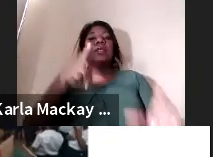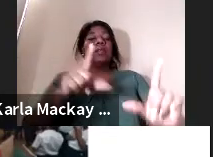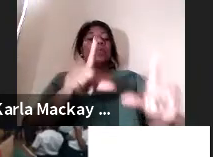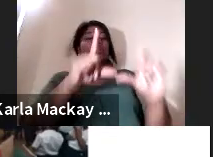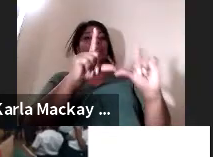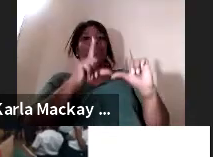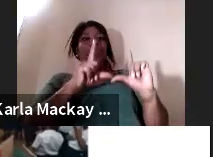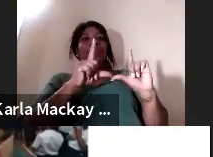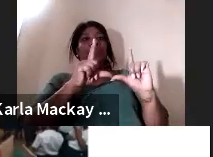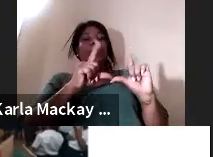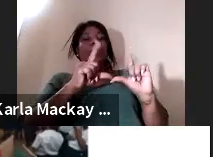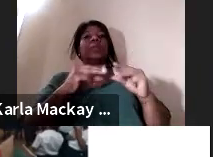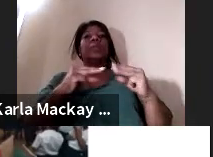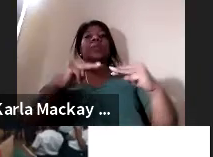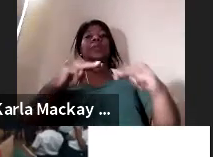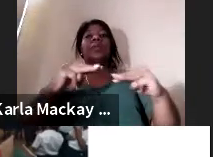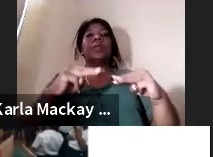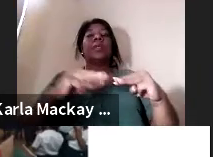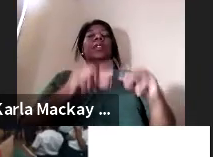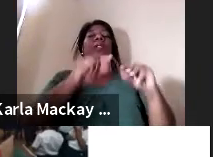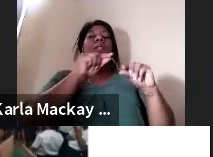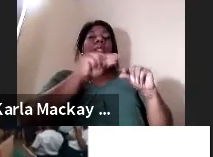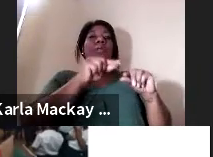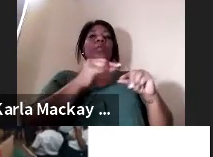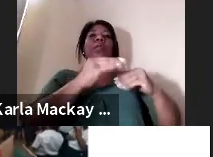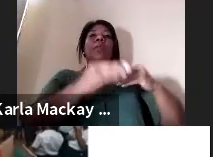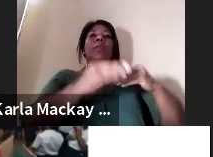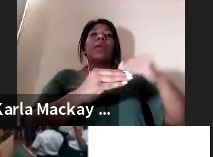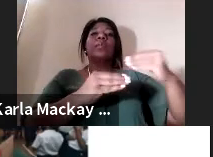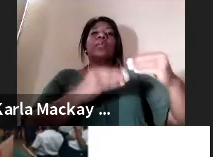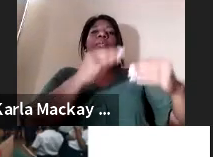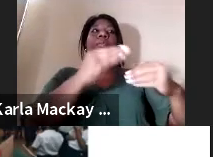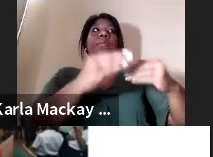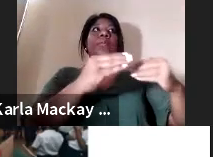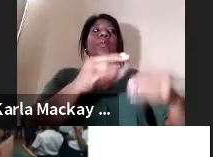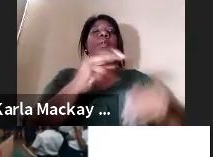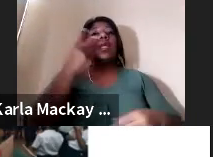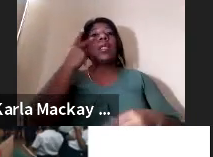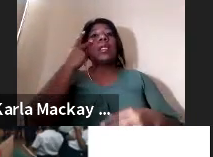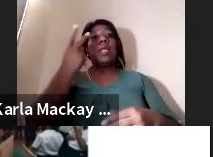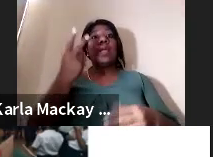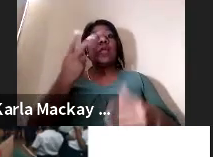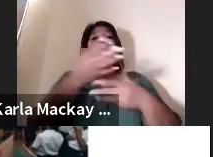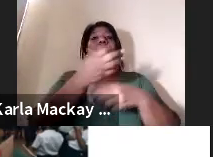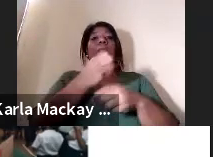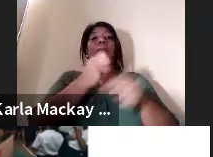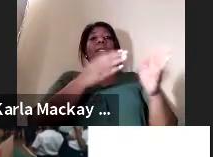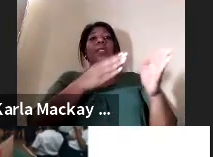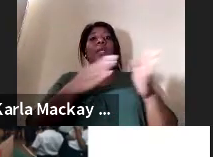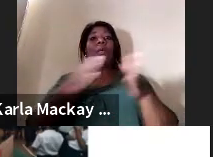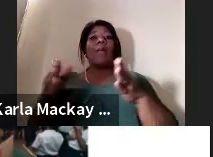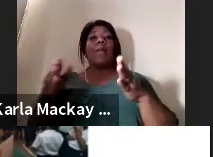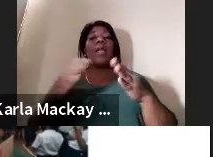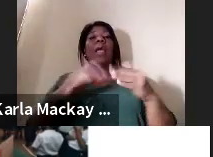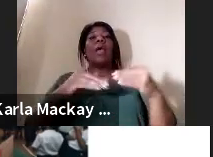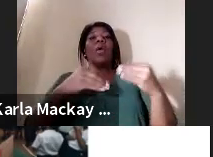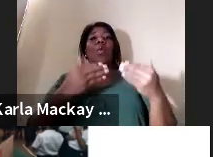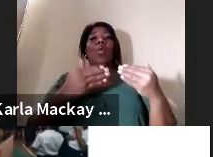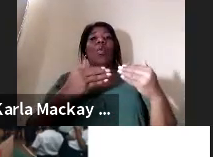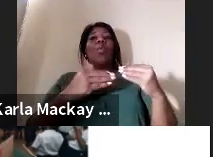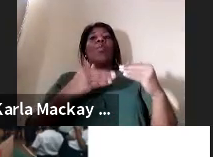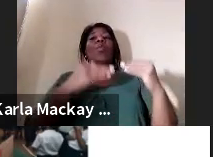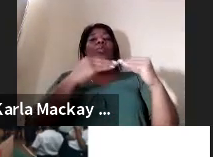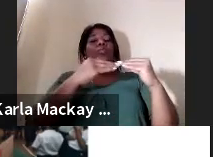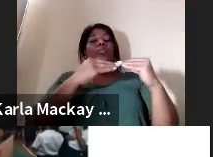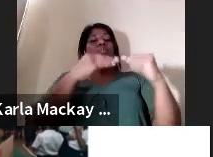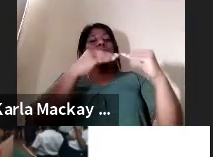llevan un proceso de esa formación estamos mirando y estamos ya haciendo planes para poder categorizarla con la red LACIR a